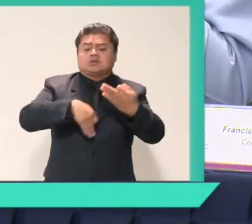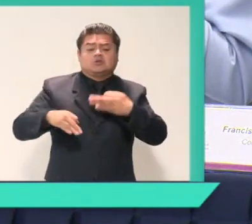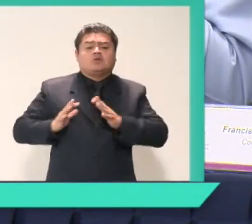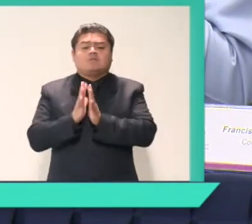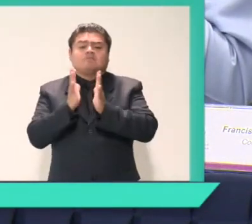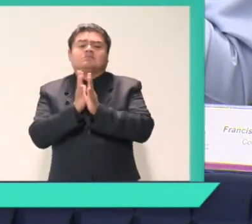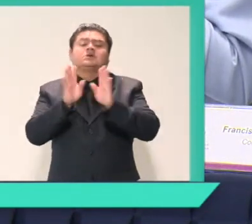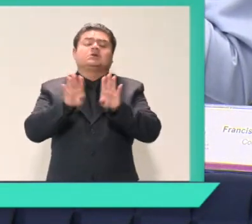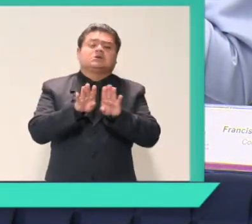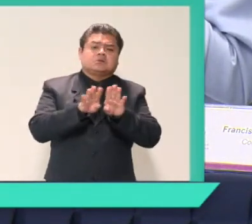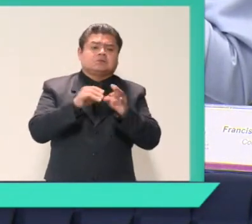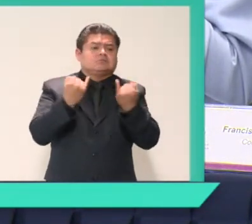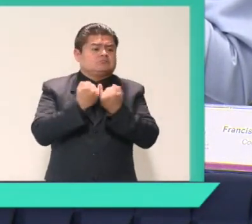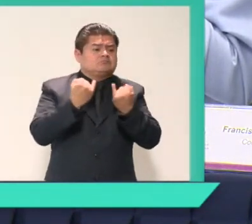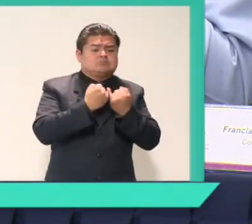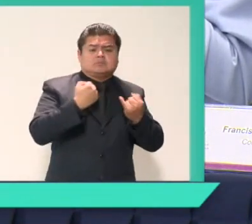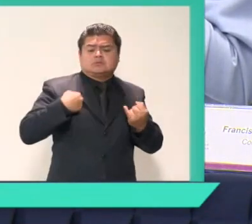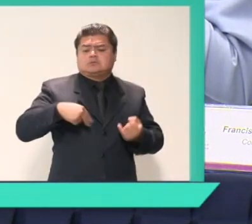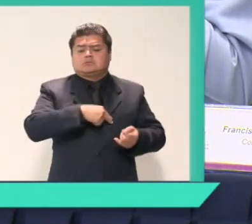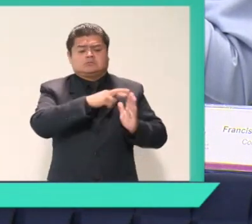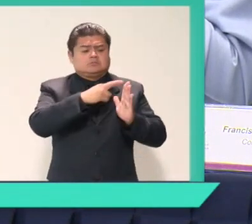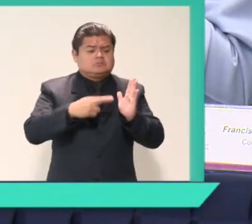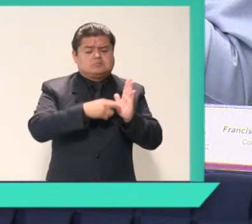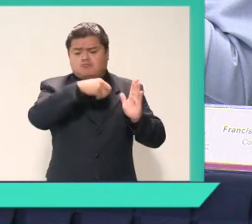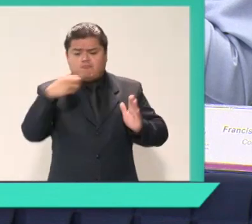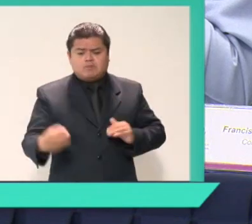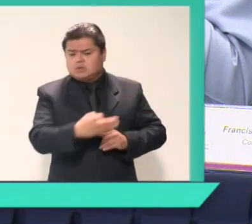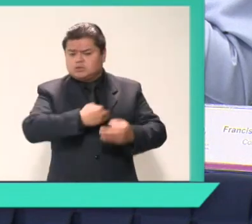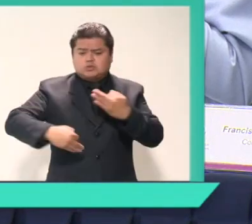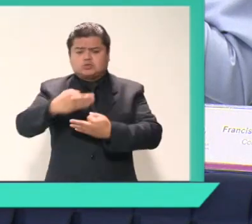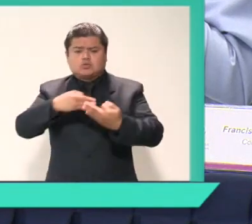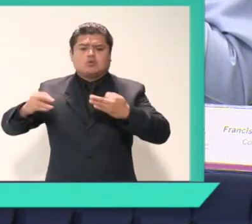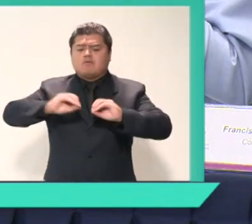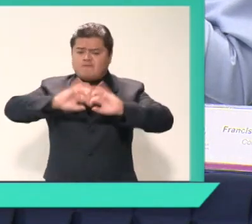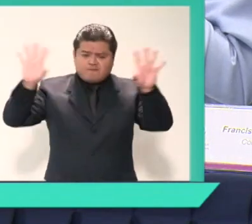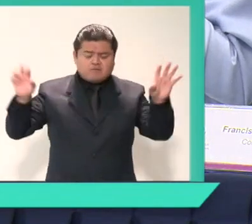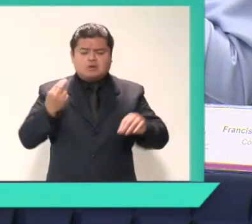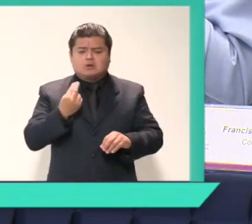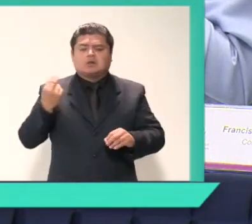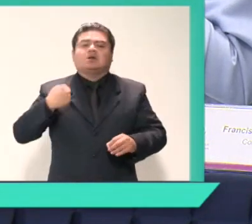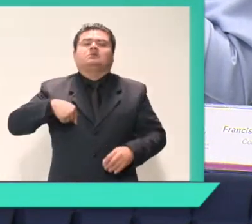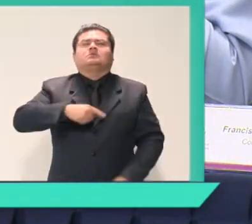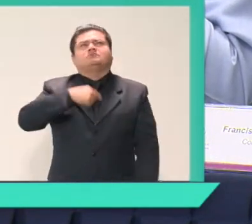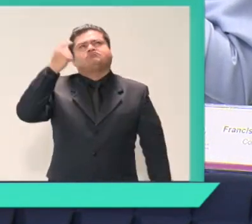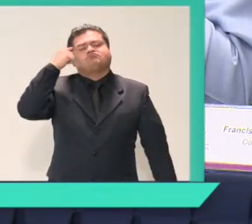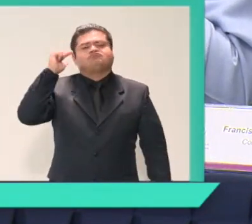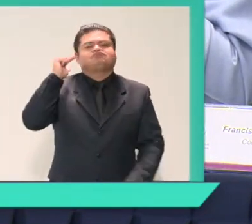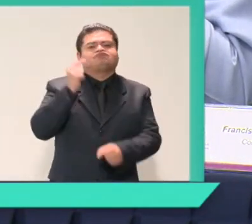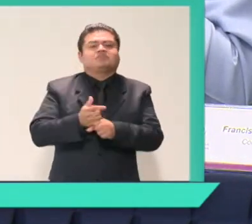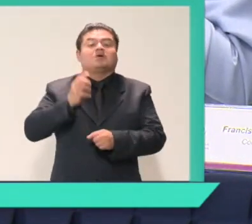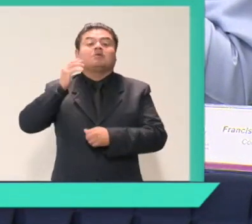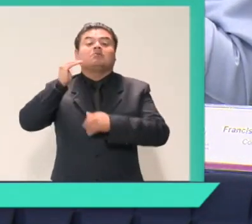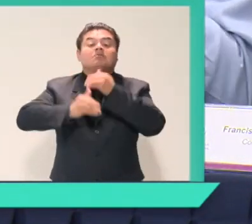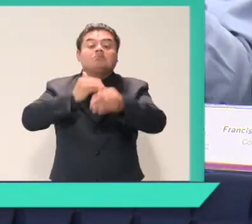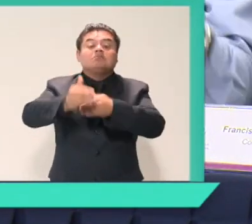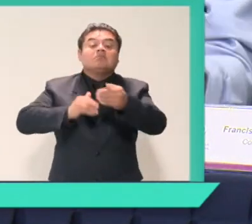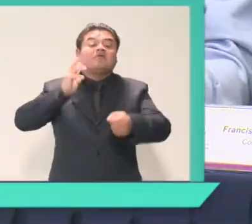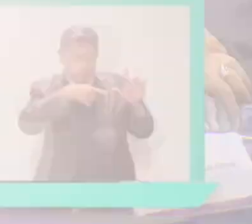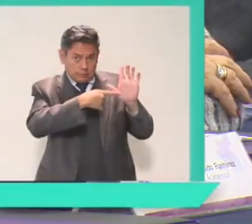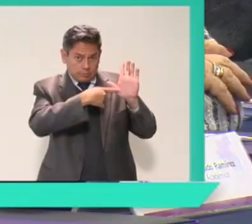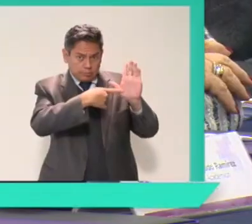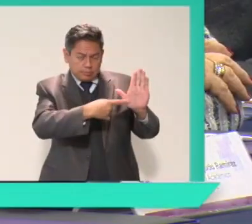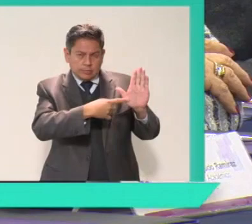incluso tenemos, pues nos damos cuenta que la agenda de futuro es en materia de